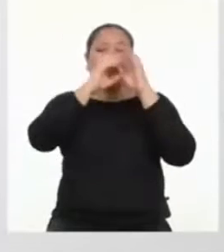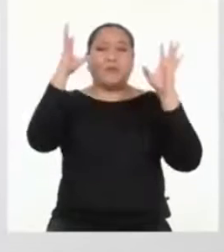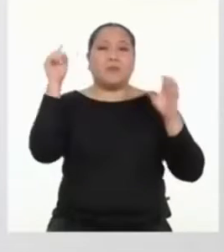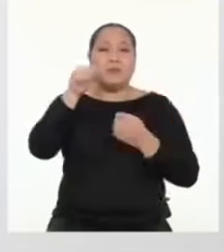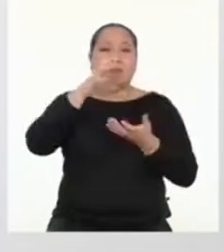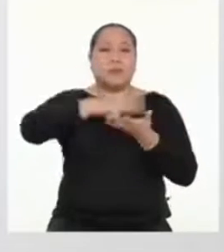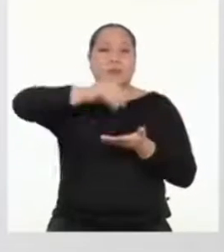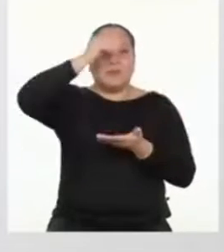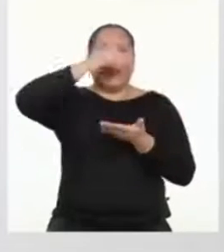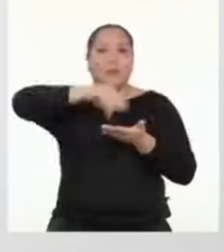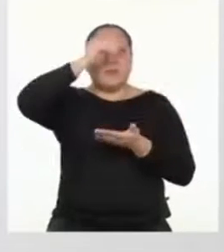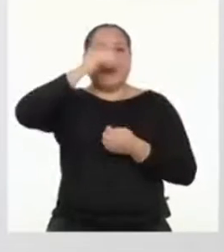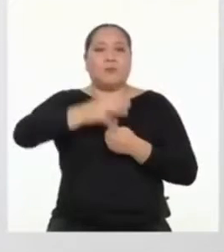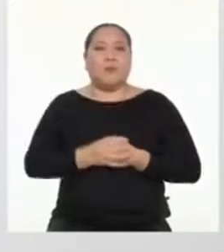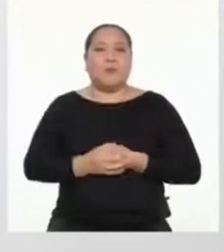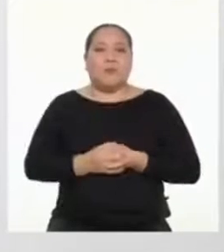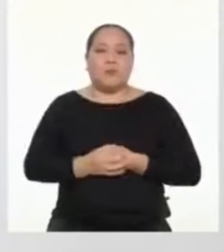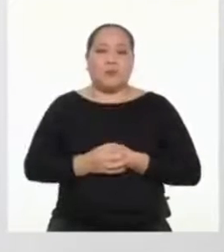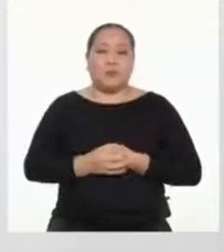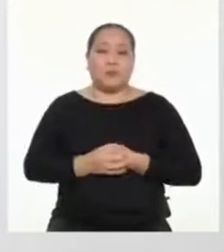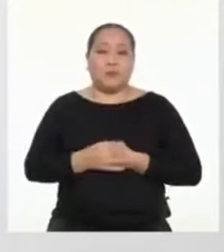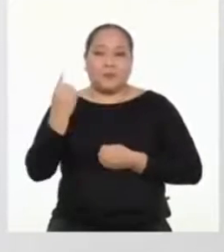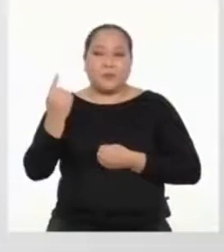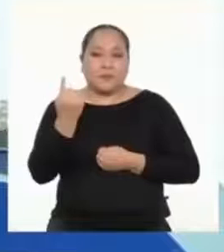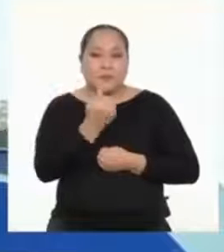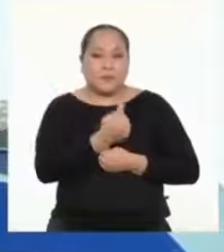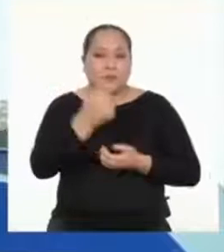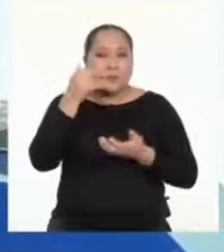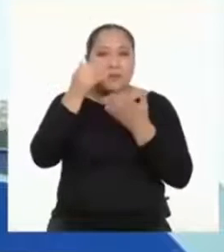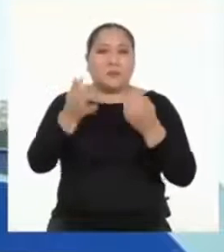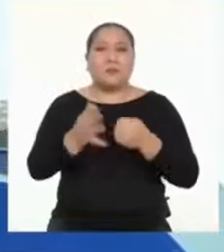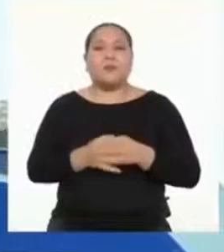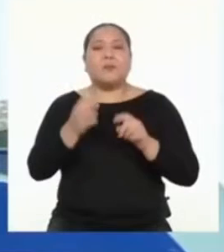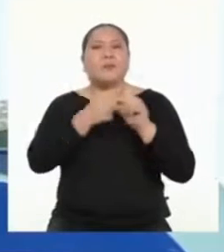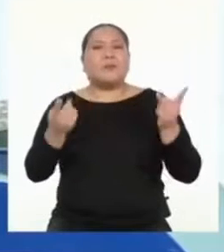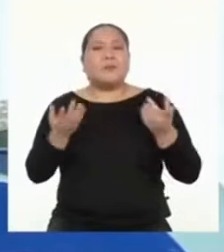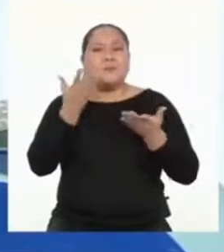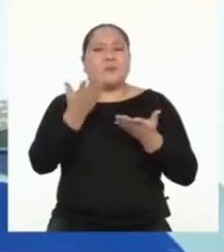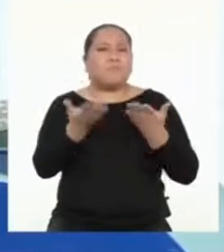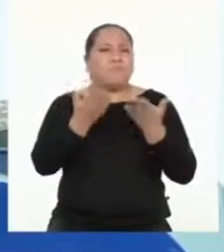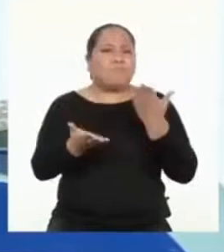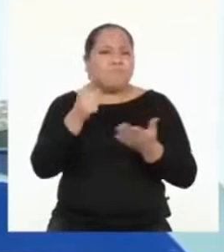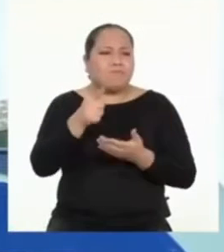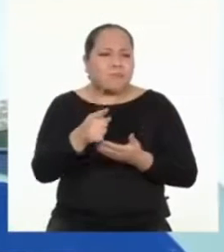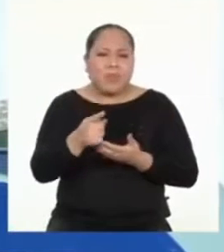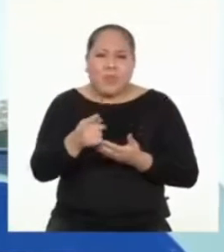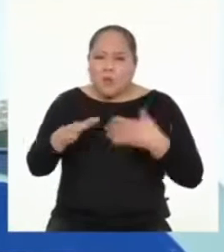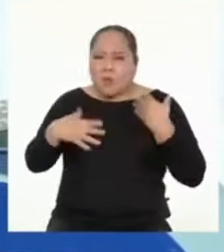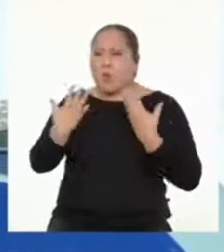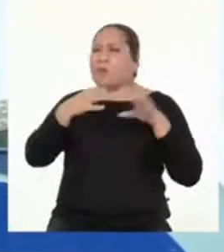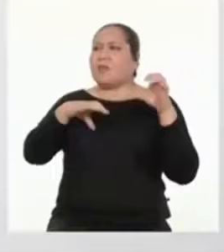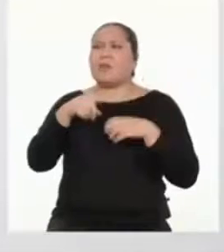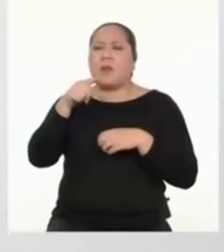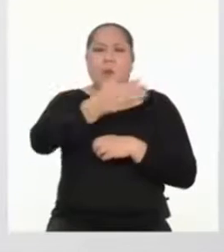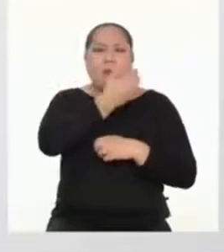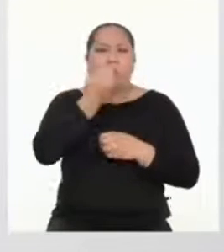aprendizaje depende de las ganas que le ponga cada estudiante. Pero debe haber algo que podamos hacer para tener un mejor